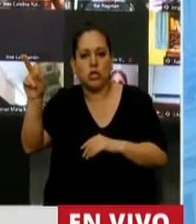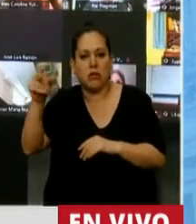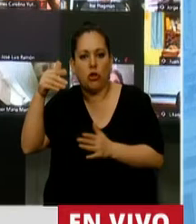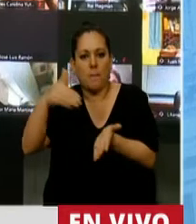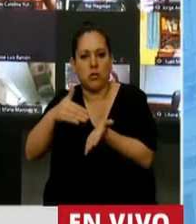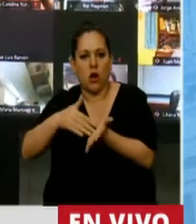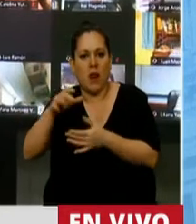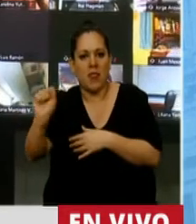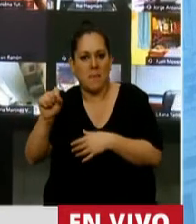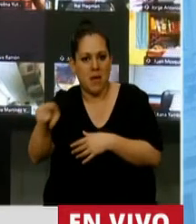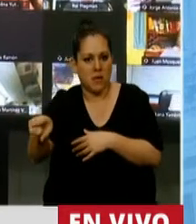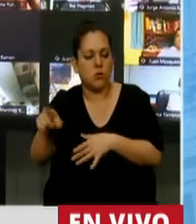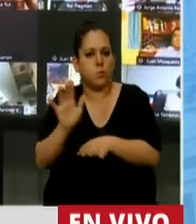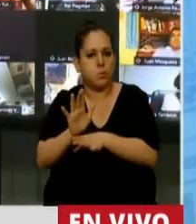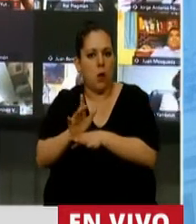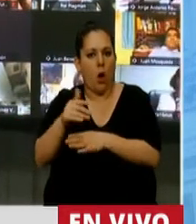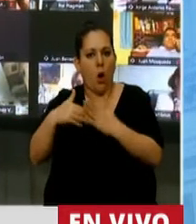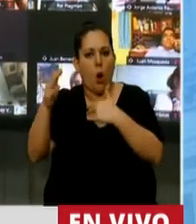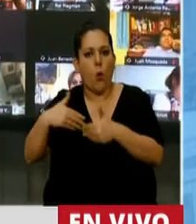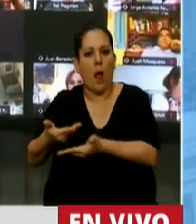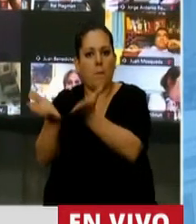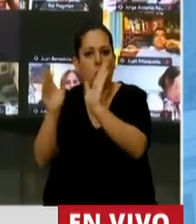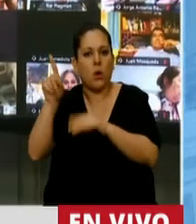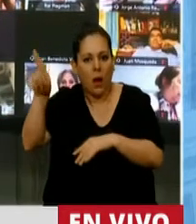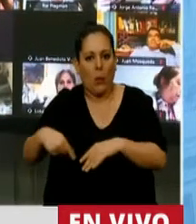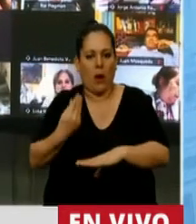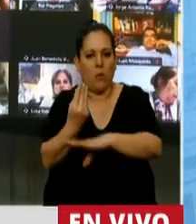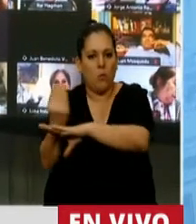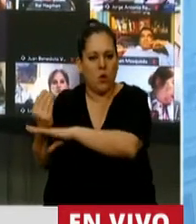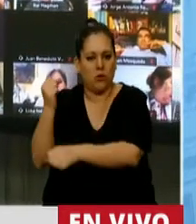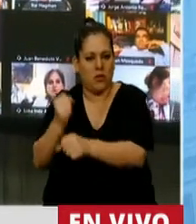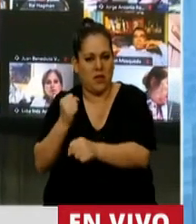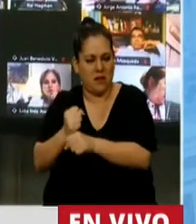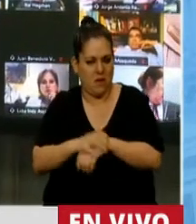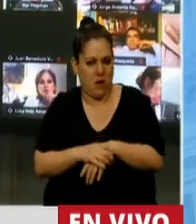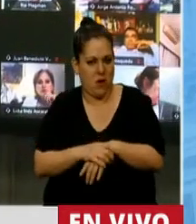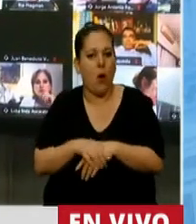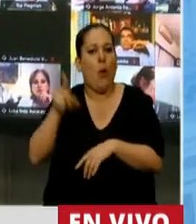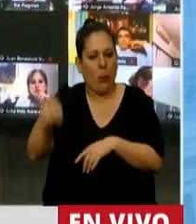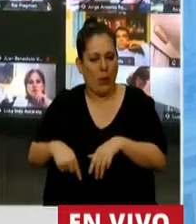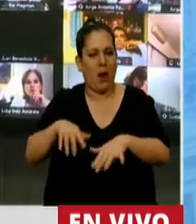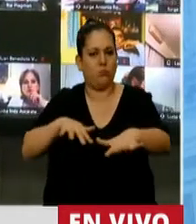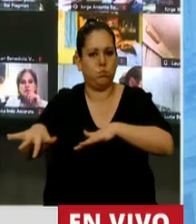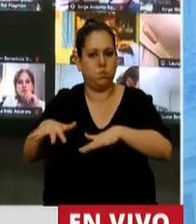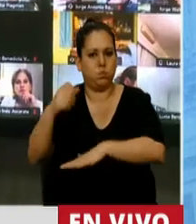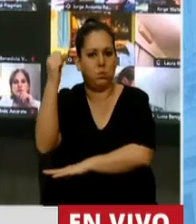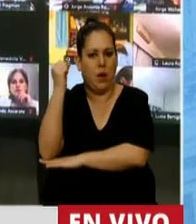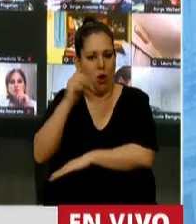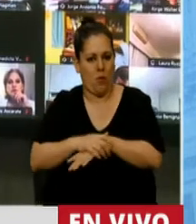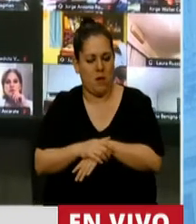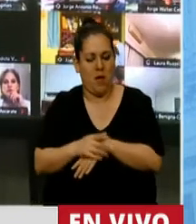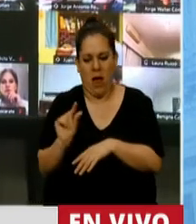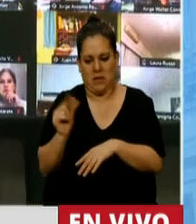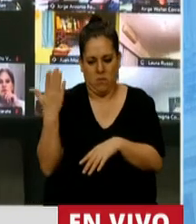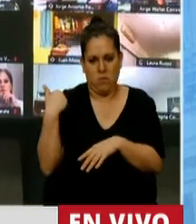nadie se le escapa la importancia de la obra pública como generadora de puestos de trabajo, como dinamizadora de la economía. Hace unos pocos días